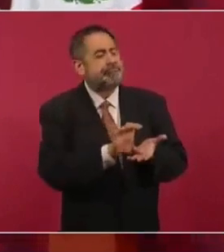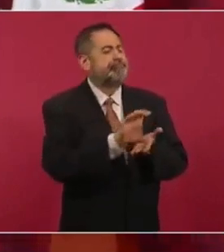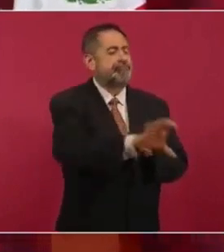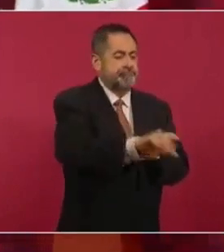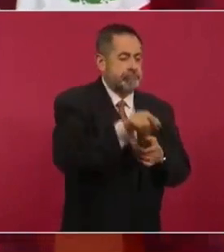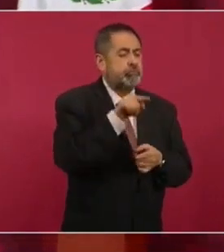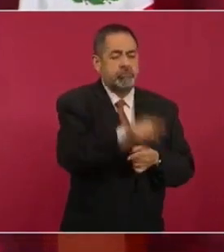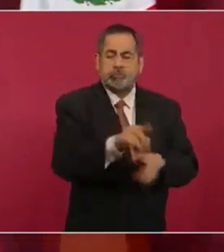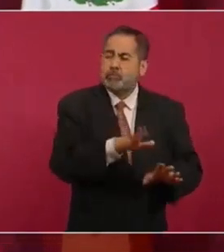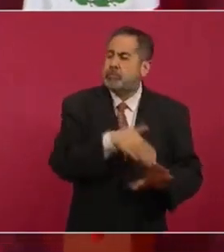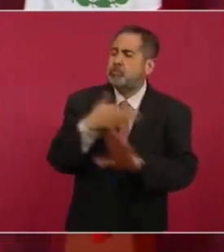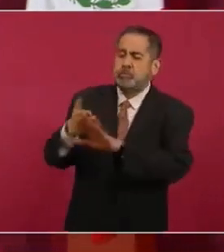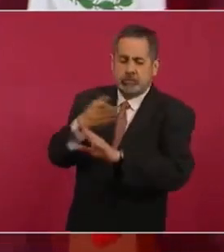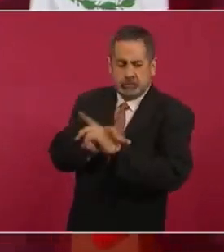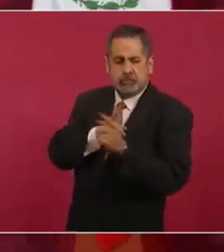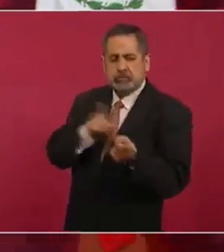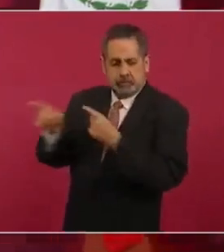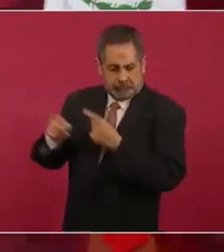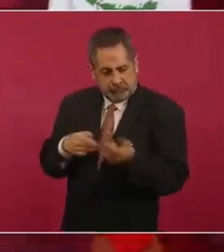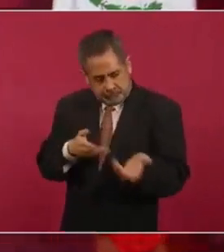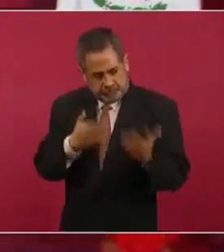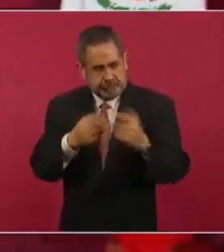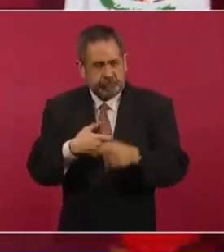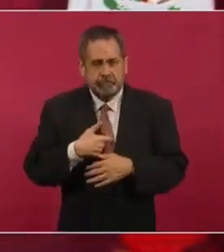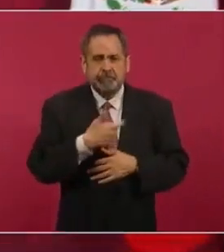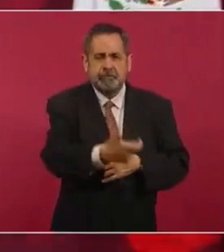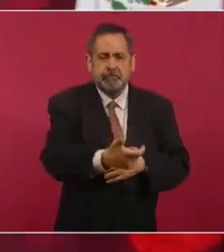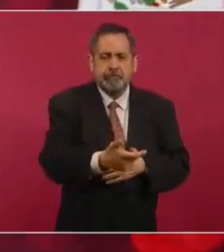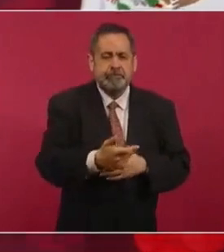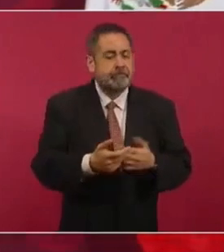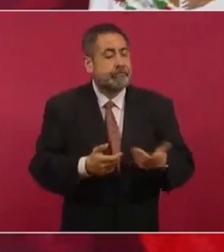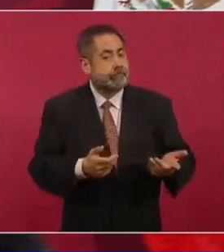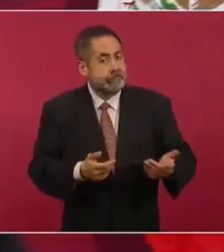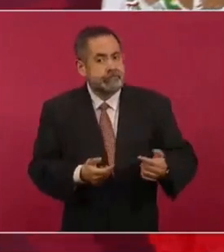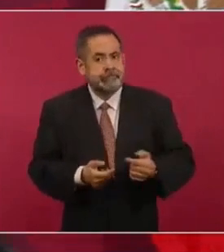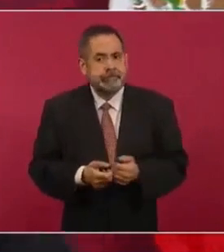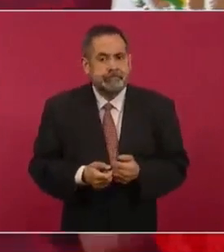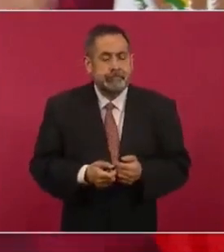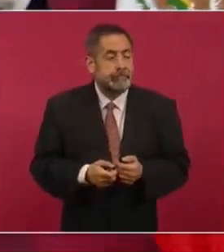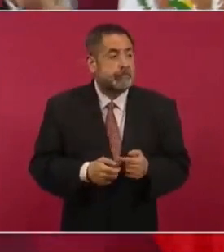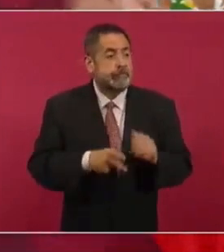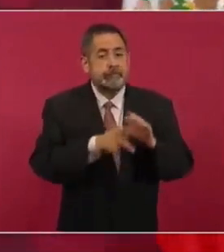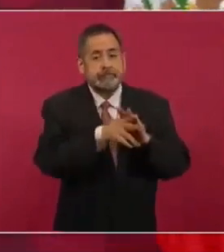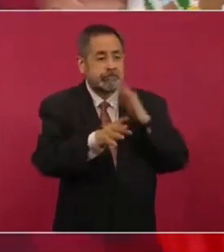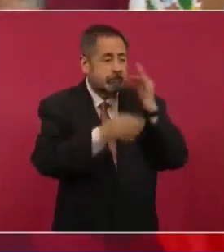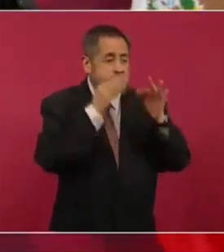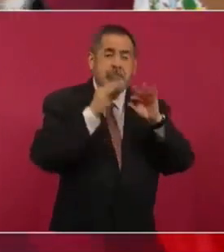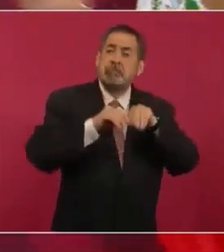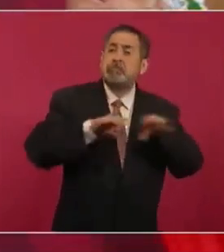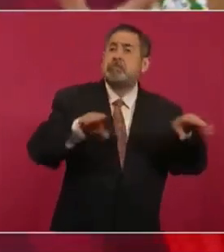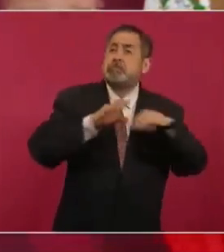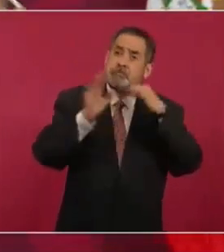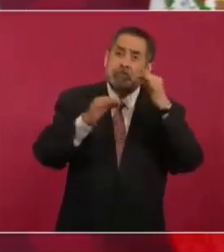golpear y medios que difunden